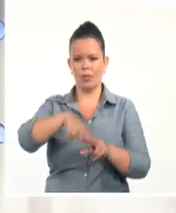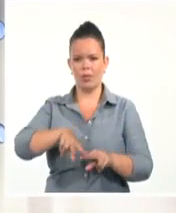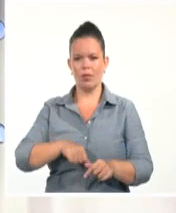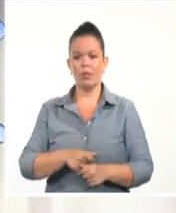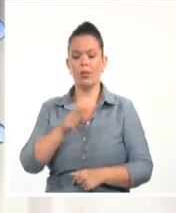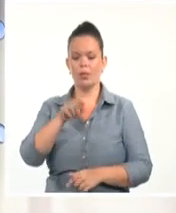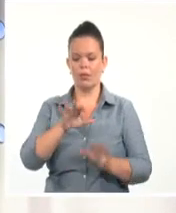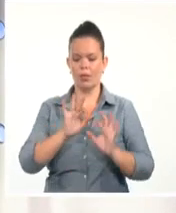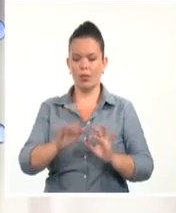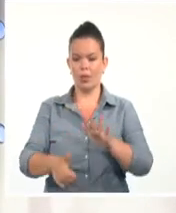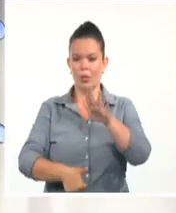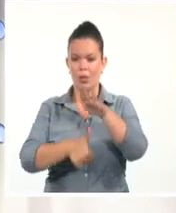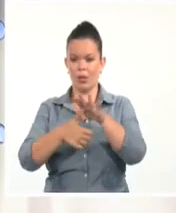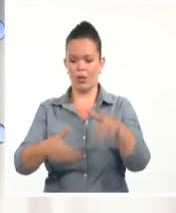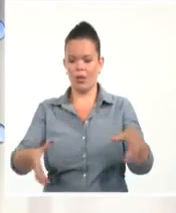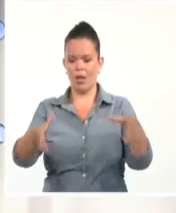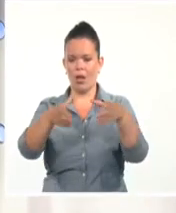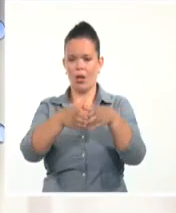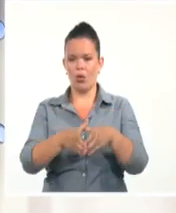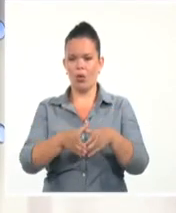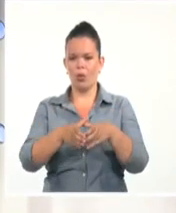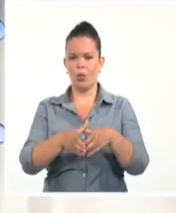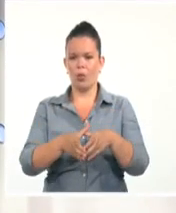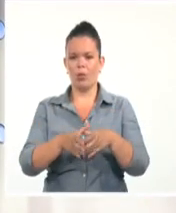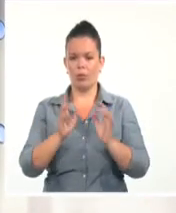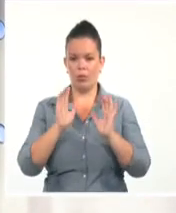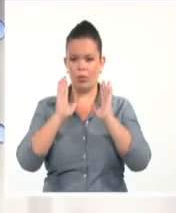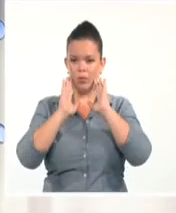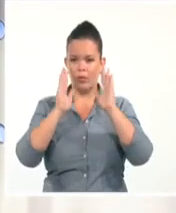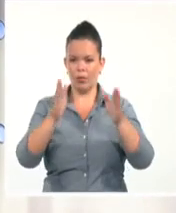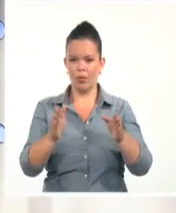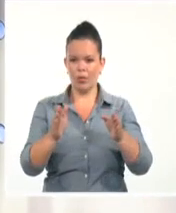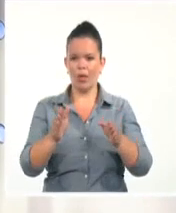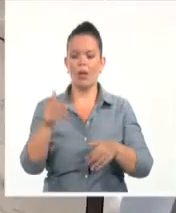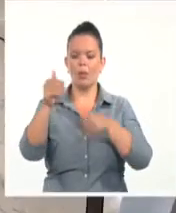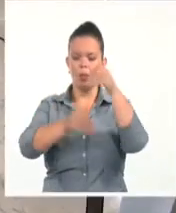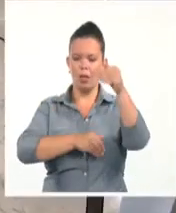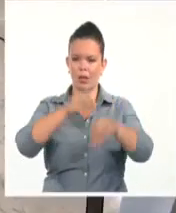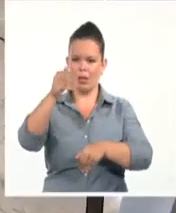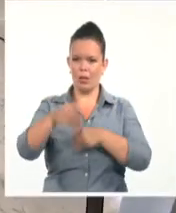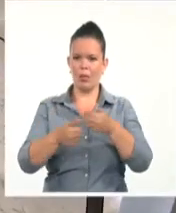Luis Morlote, investigadores y cultores del género asistieron a la inauguración.